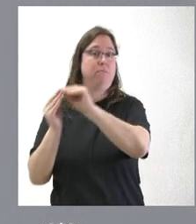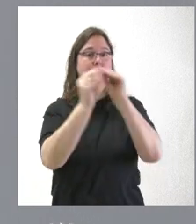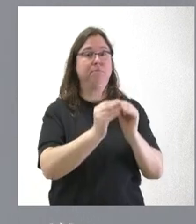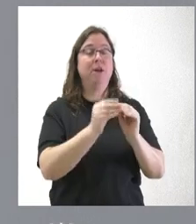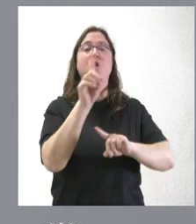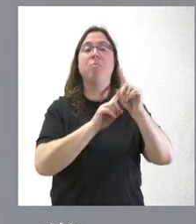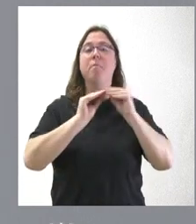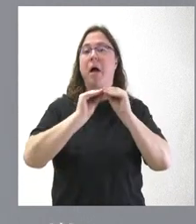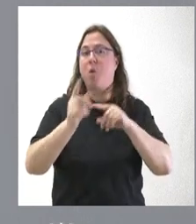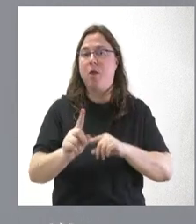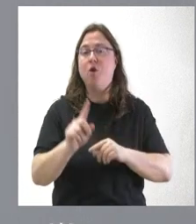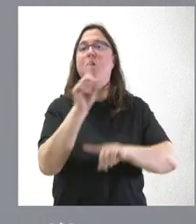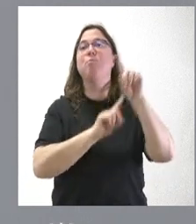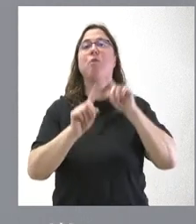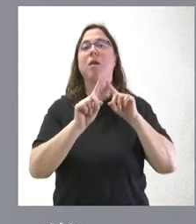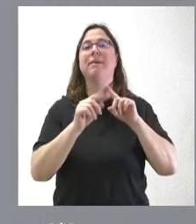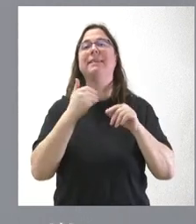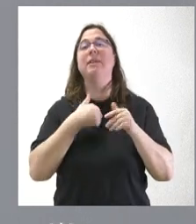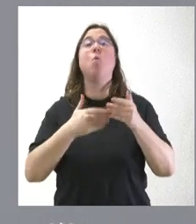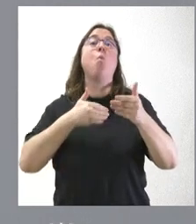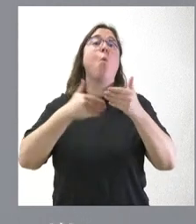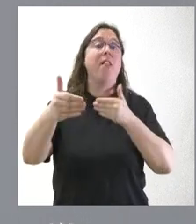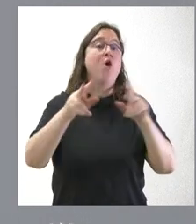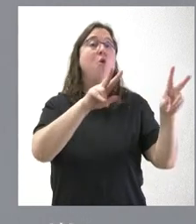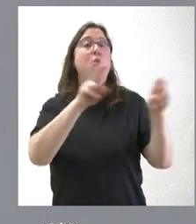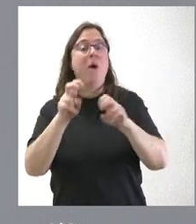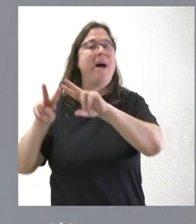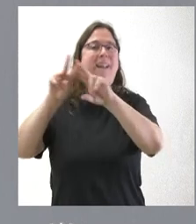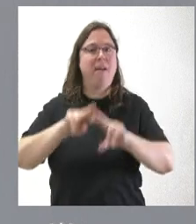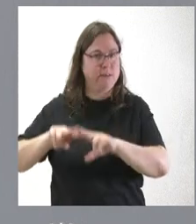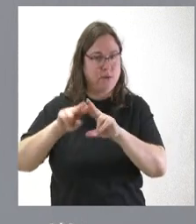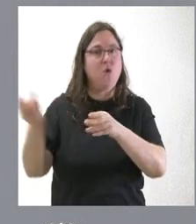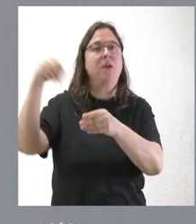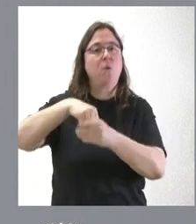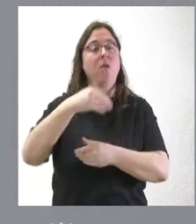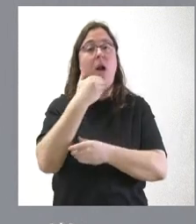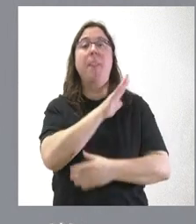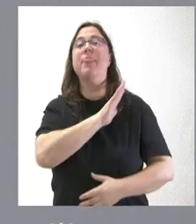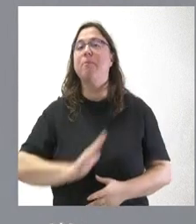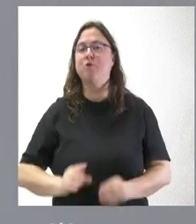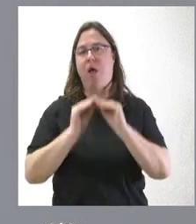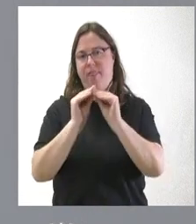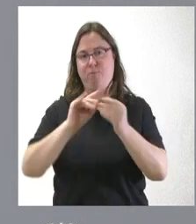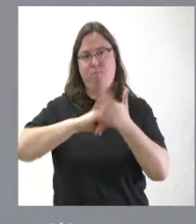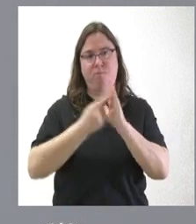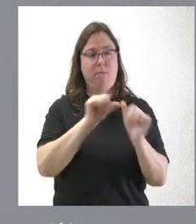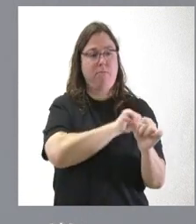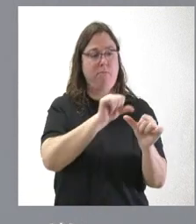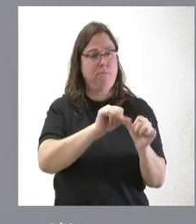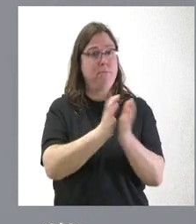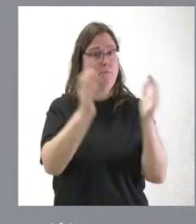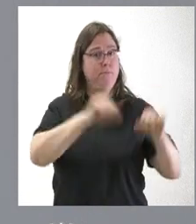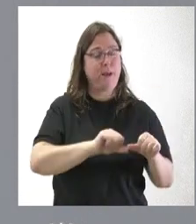ya no es la ejecución, el problema pasa a ser de cuando abramos una ventana para la revisión que podría incluir. Pero, de momento, estamos ejecutando el plan. Creo que lo estamos